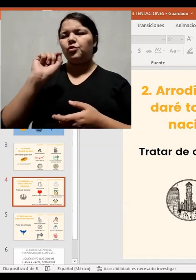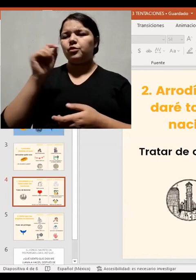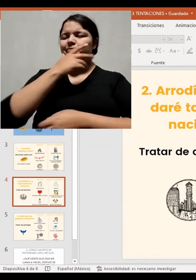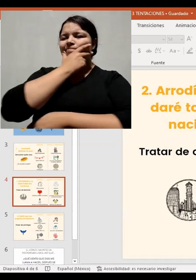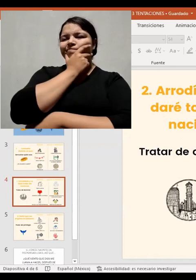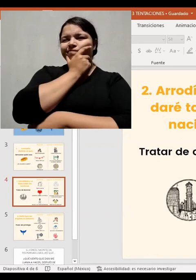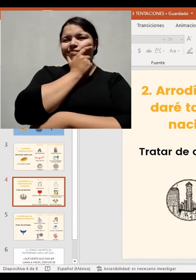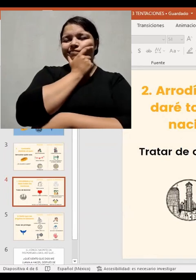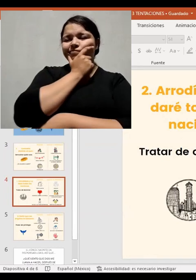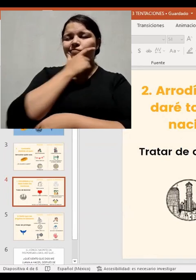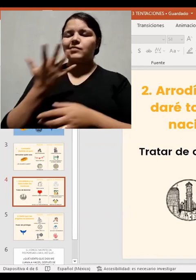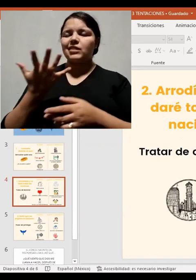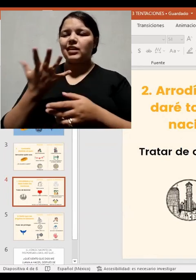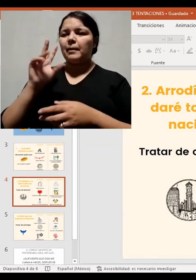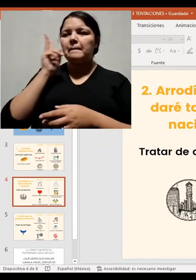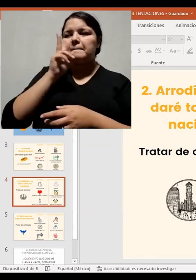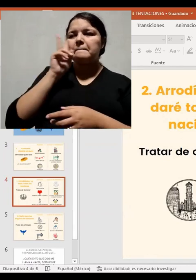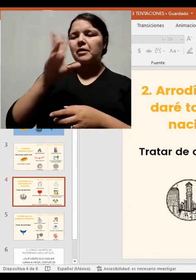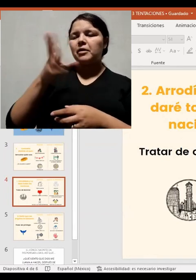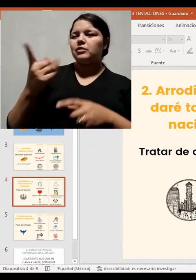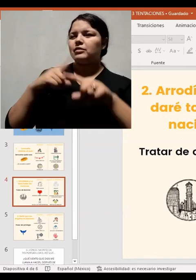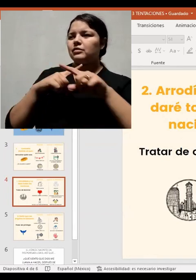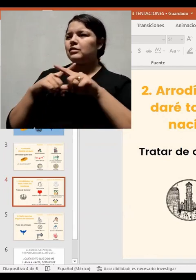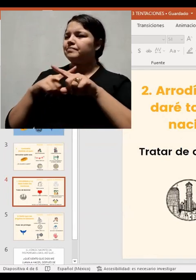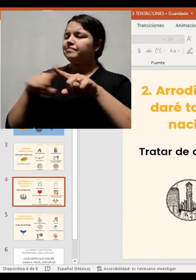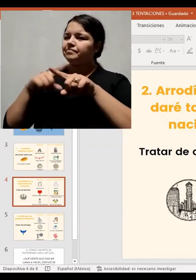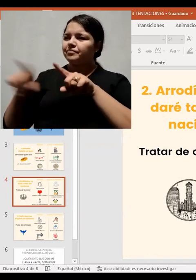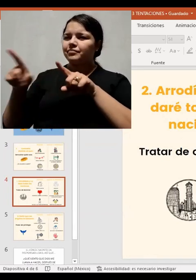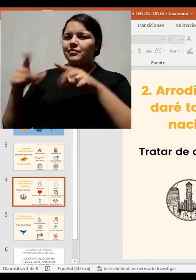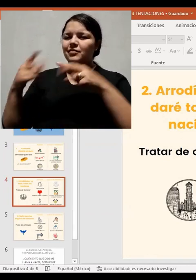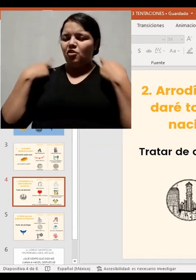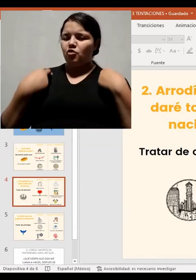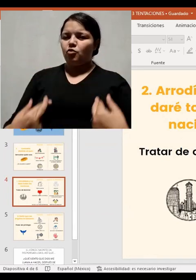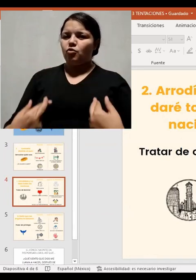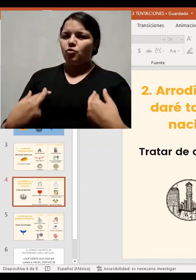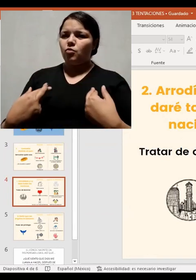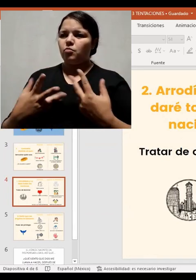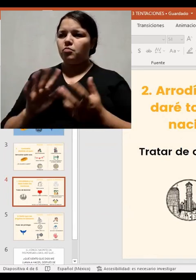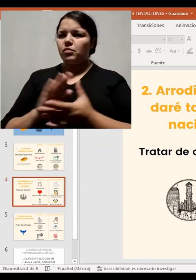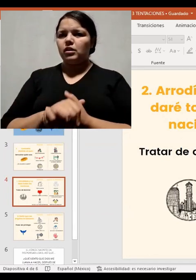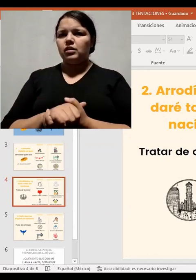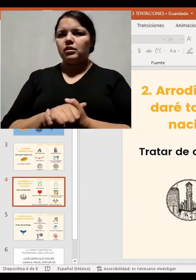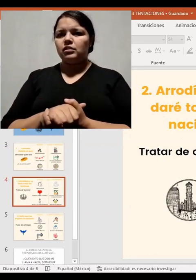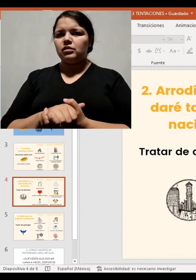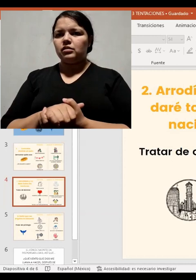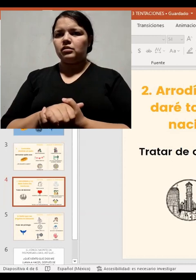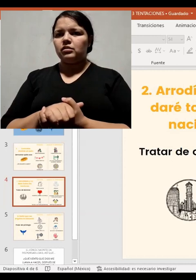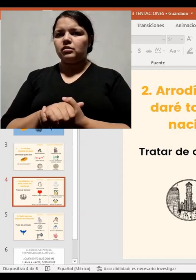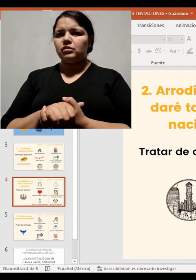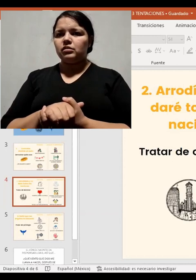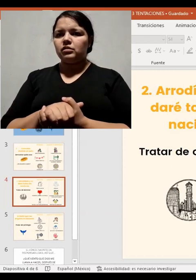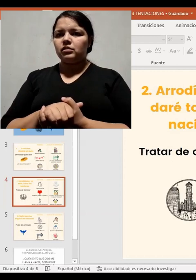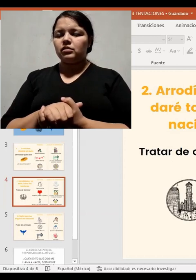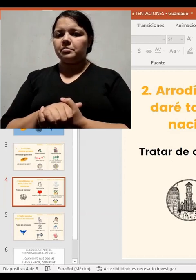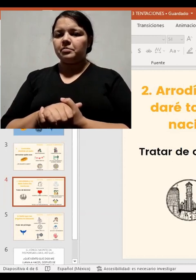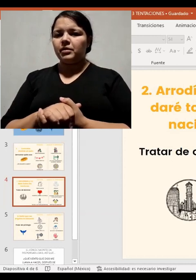acto que yo haga para intentar cambiar a mi pareja les va a oír bien feo. Pero ¿saben cómo se llama? Se llama violencia.